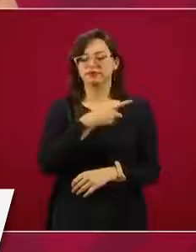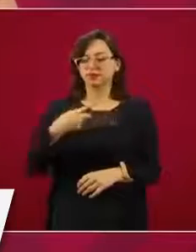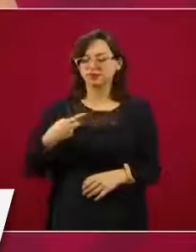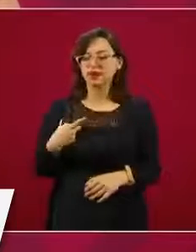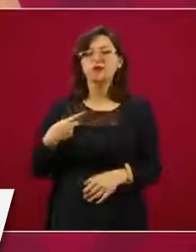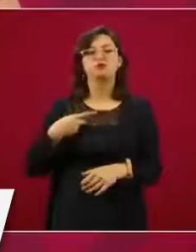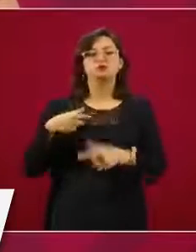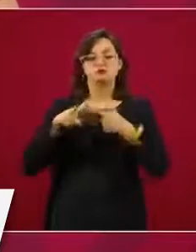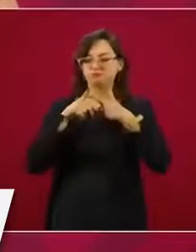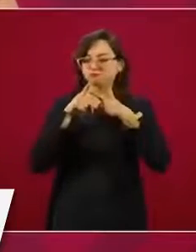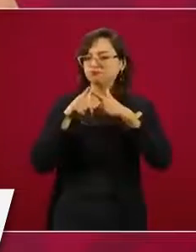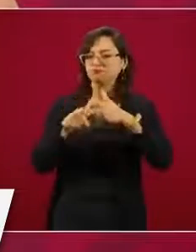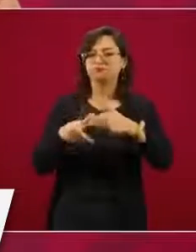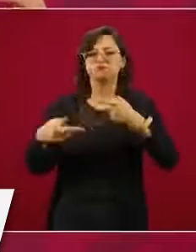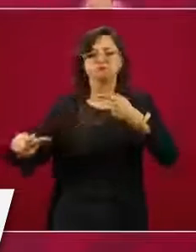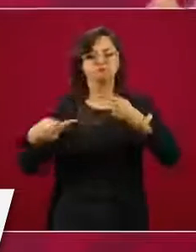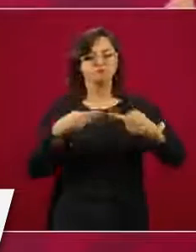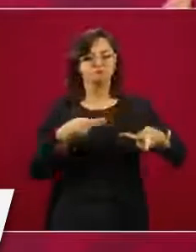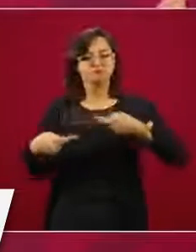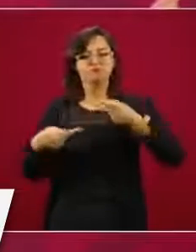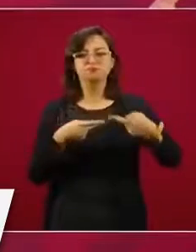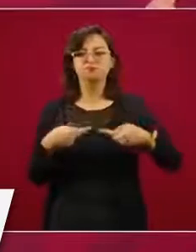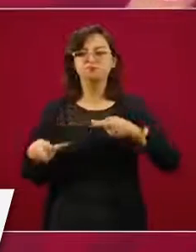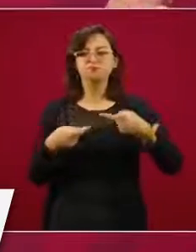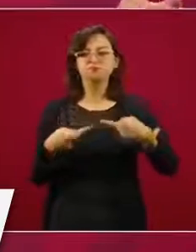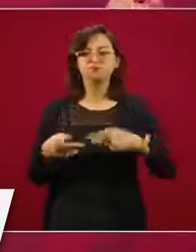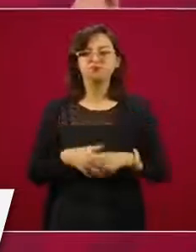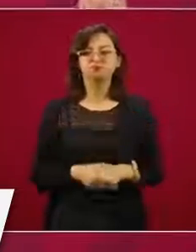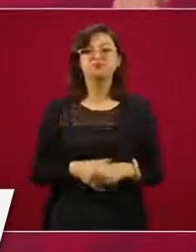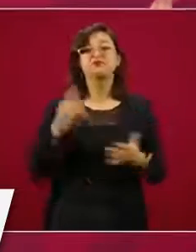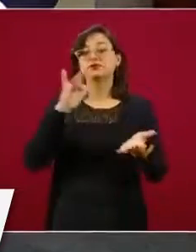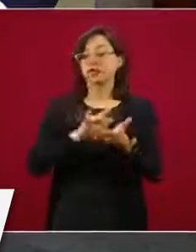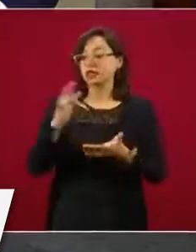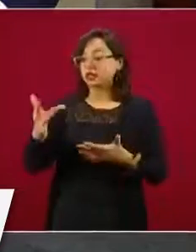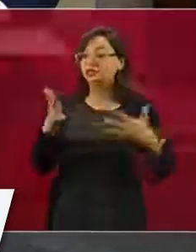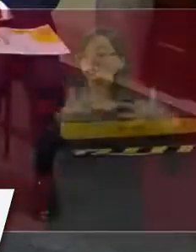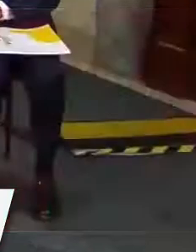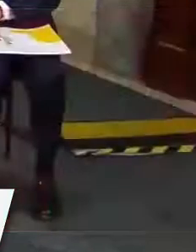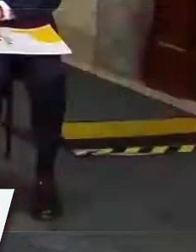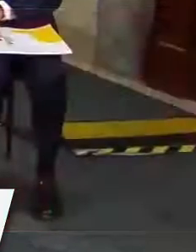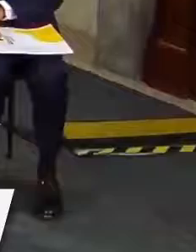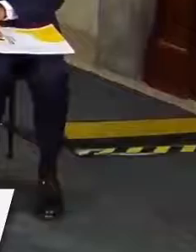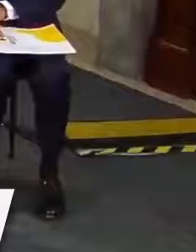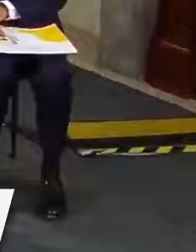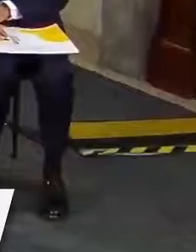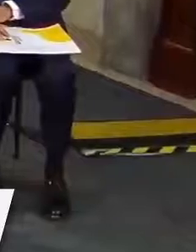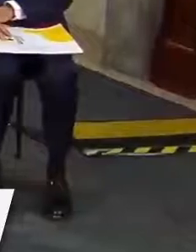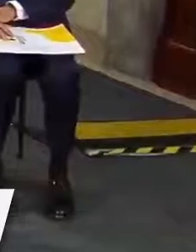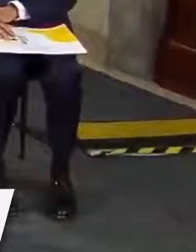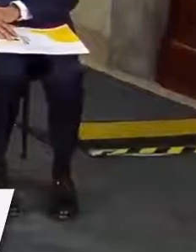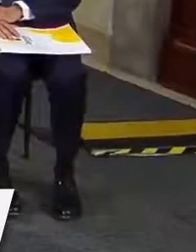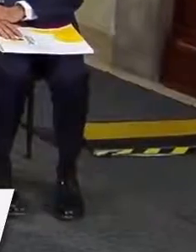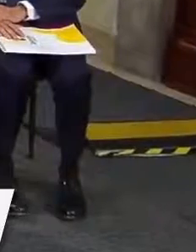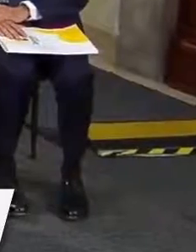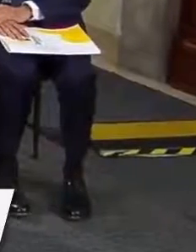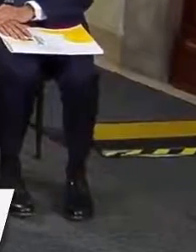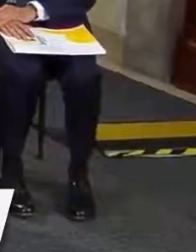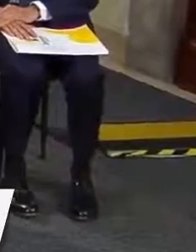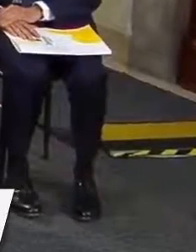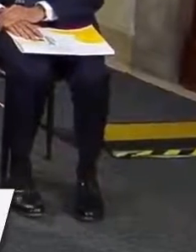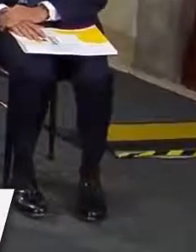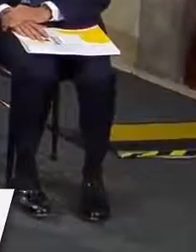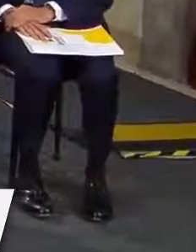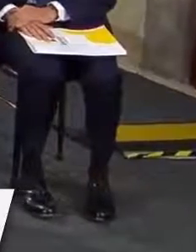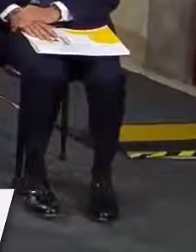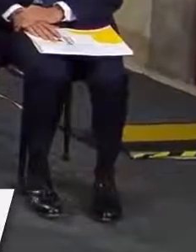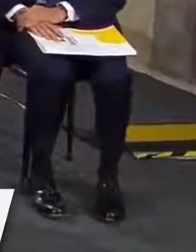preparando. Por eso agradecemos a Teletón estos espacios, porque son más